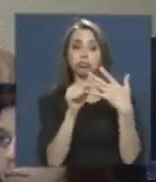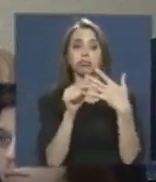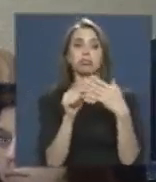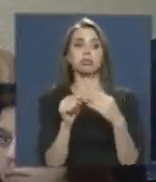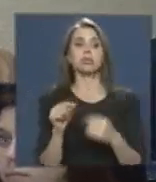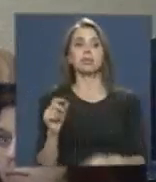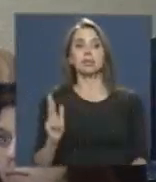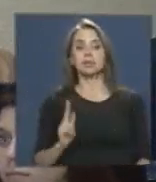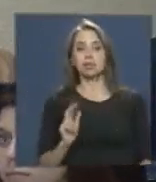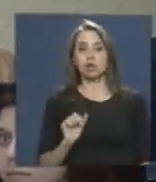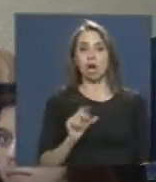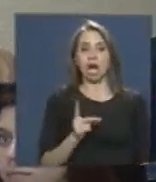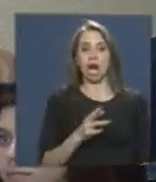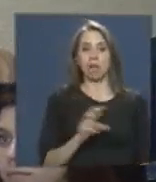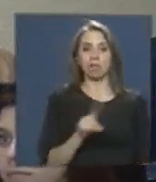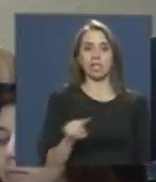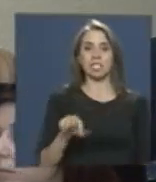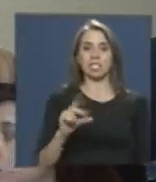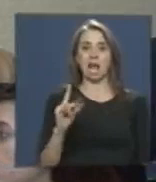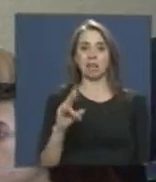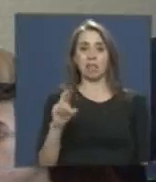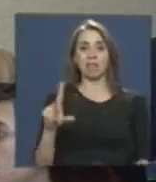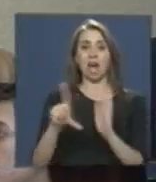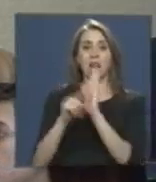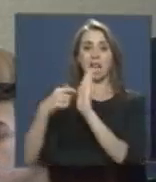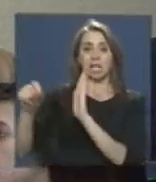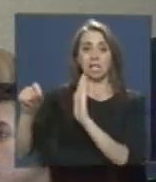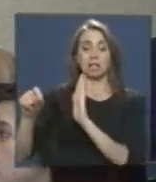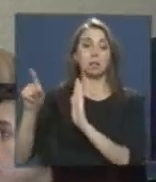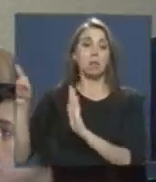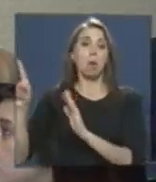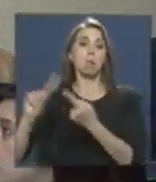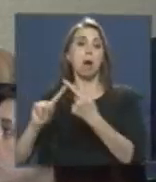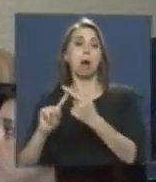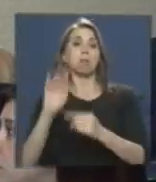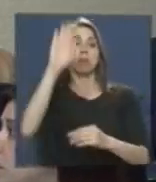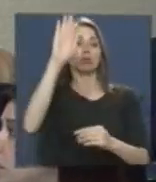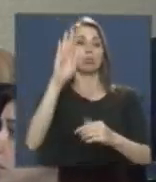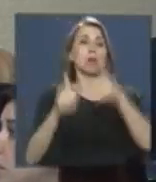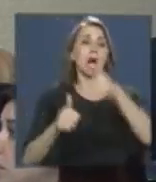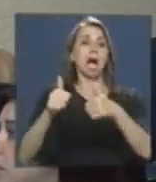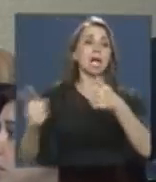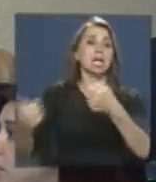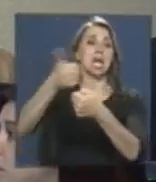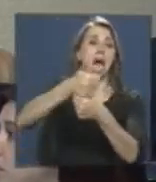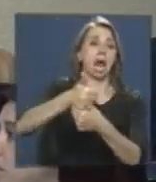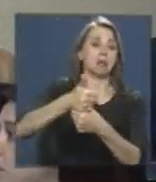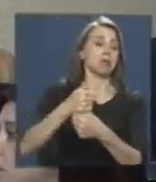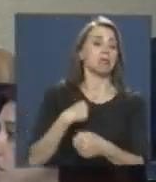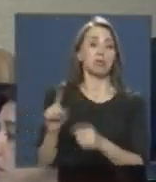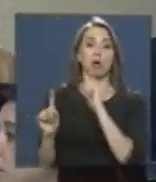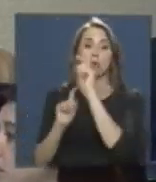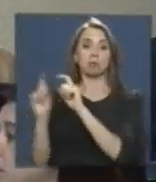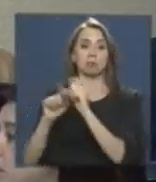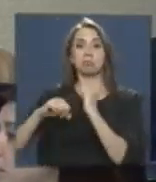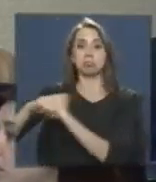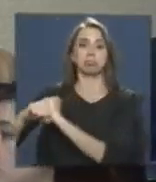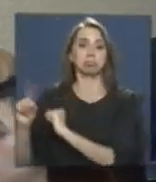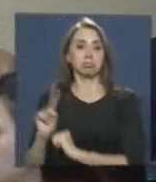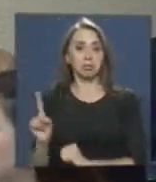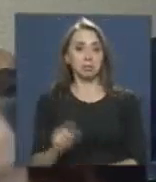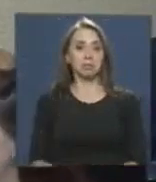Don Andrés Alvía tendrá toda la legitimidad del mundo para presentarse a este cargo. Los socialistas no nos oponemos a aquello. Creemos que en el fondo